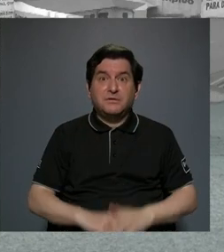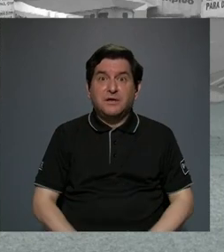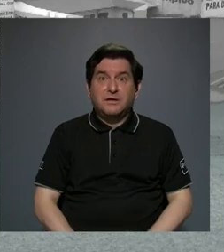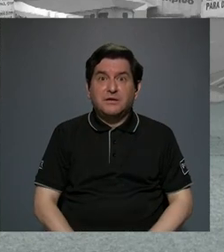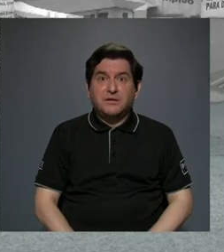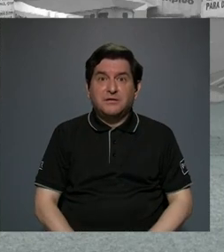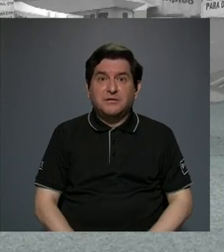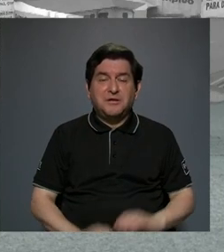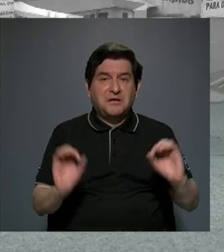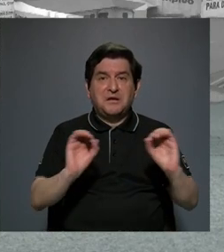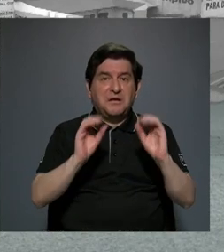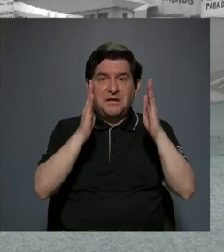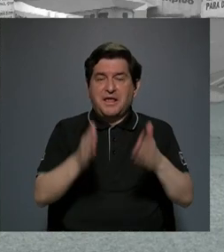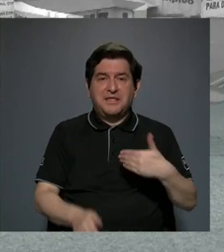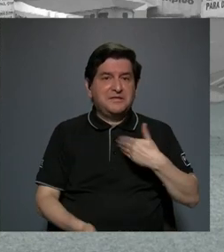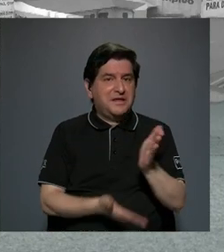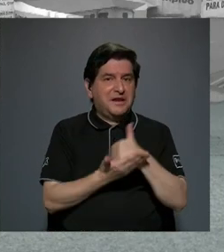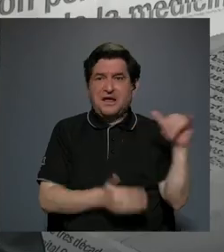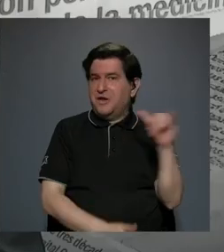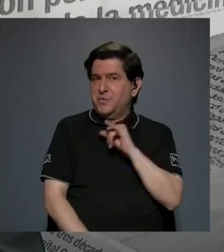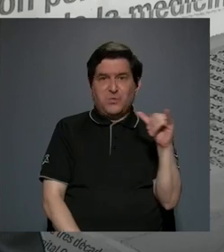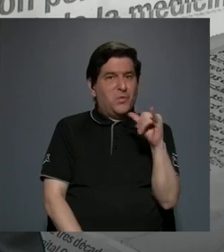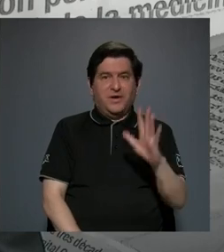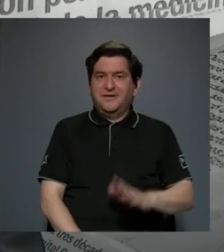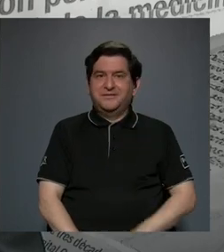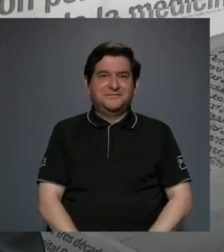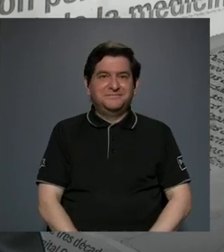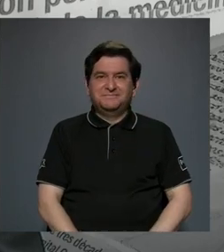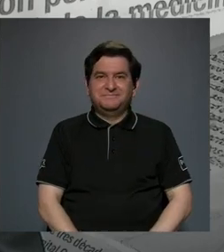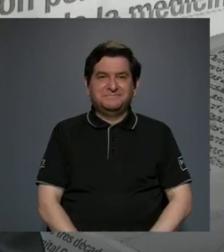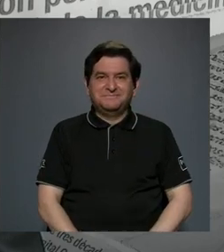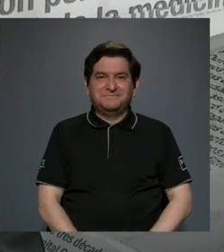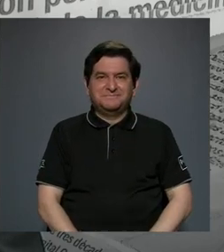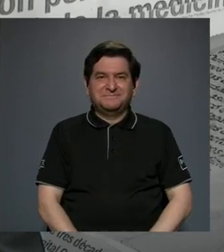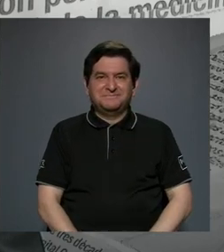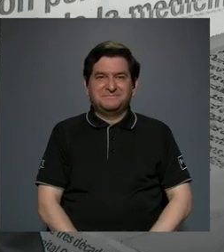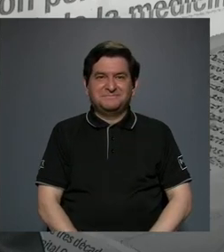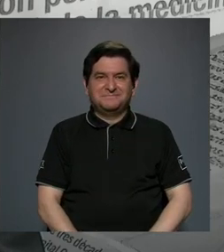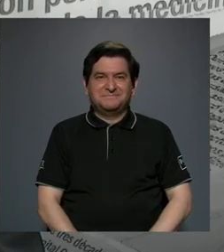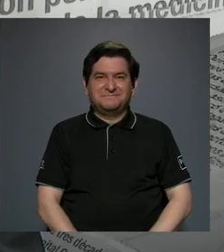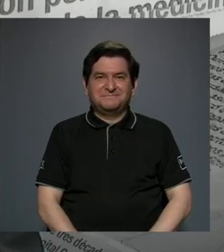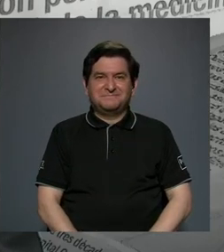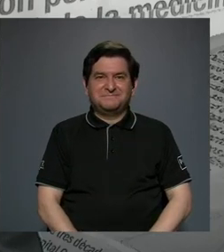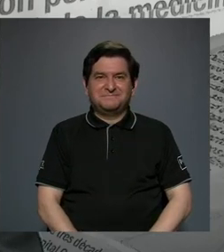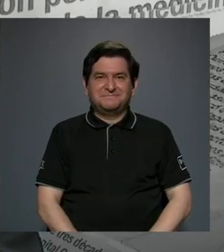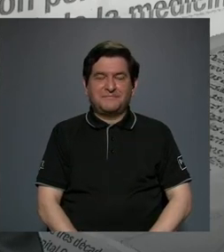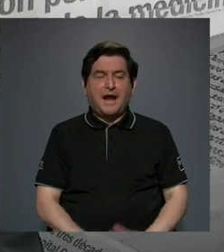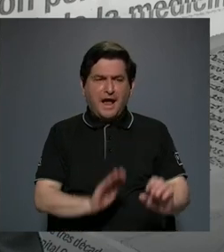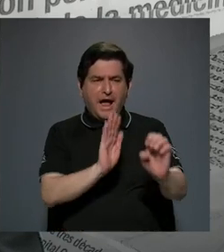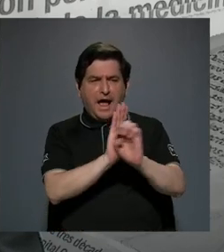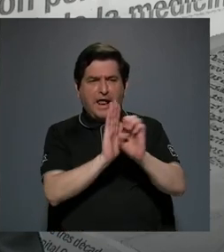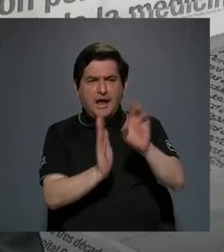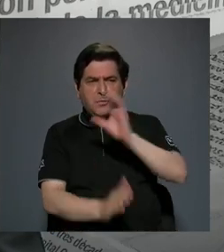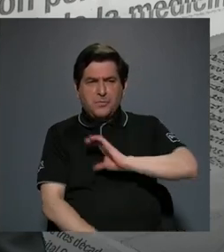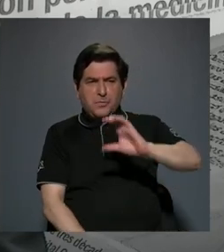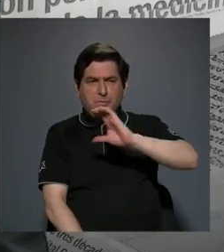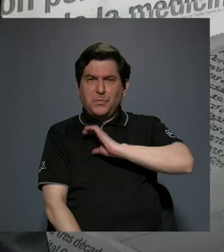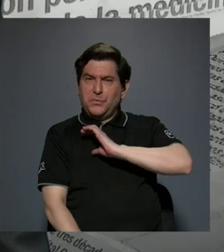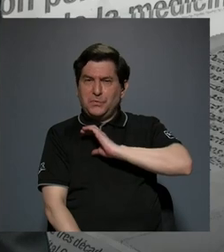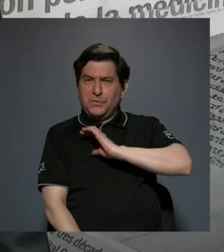ninguno tiene nada así entonces el el ejemplo y la conducta